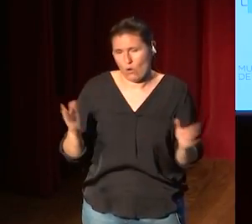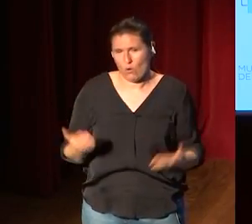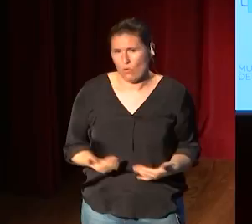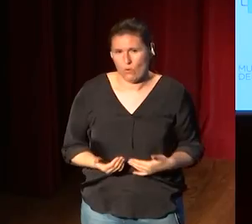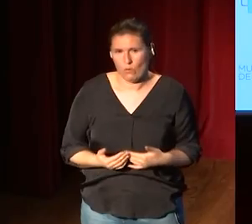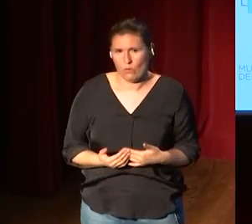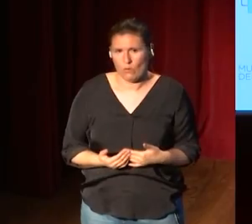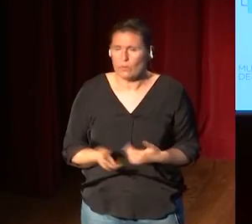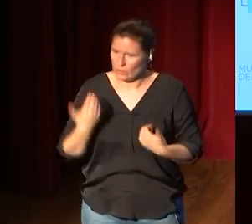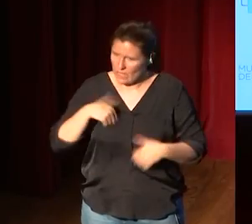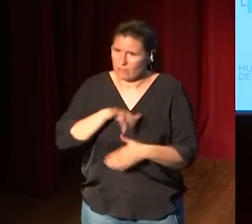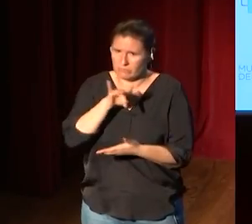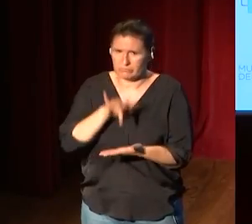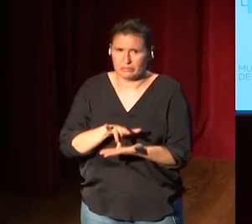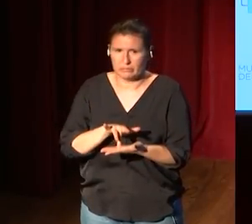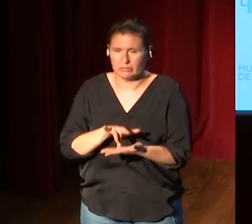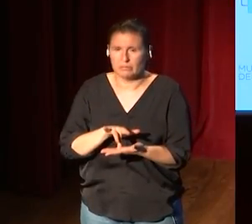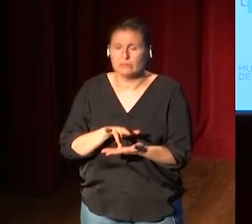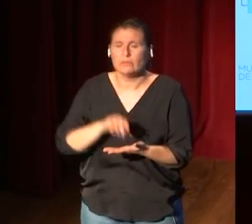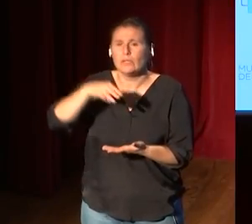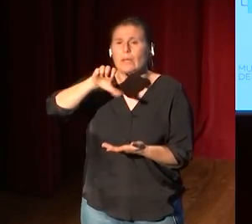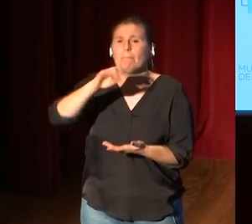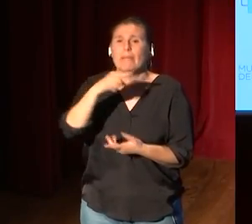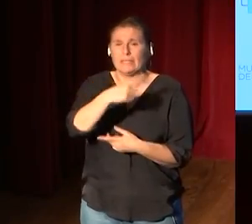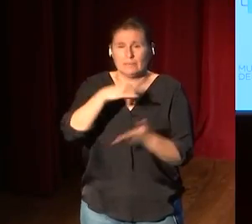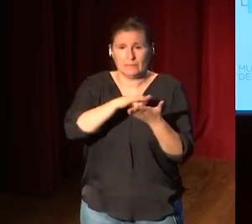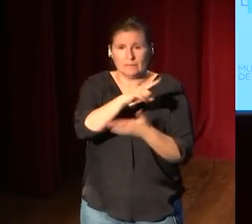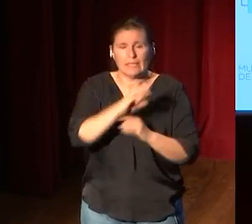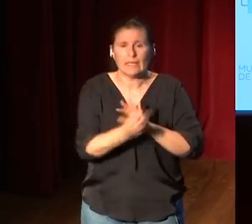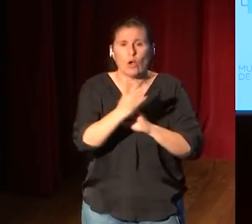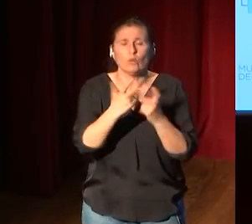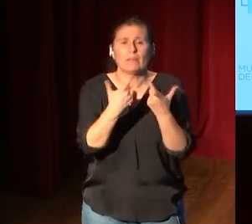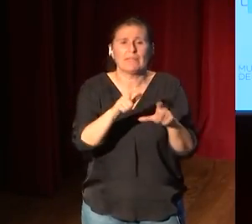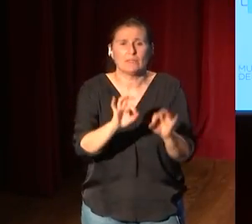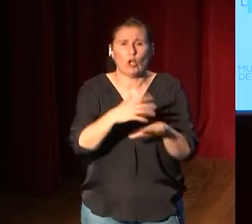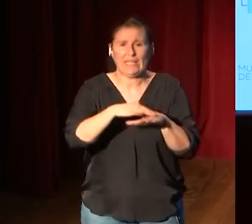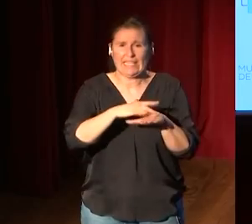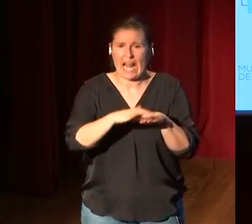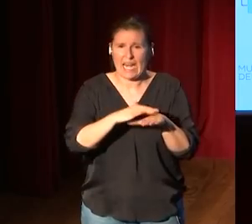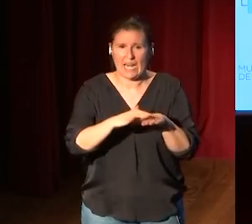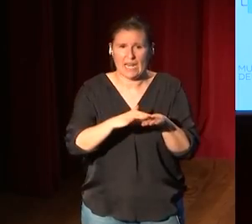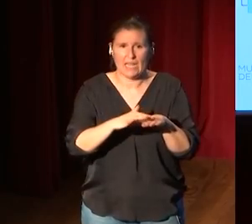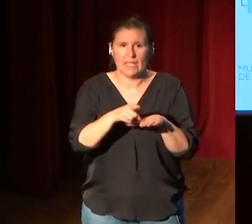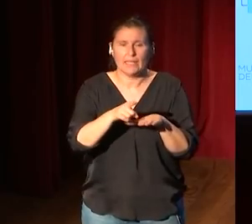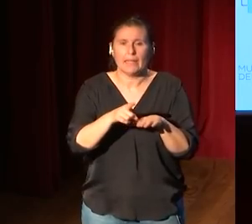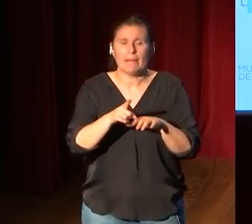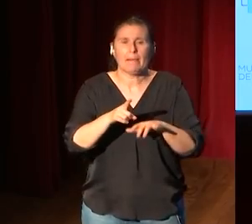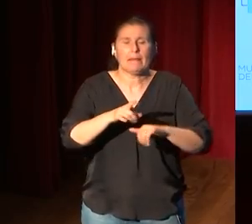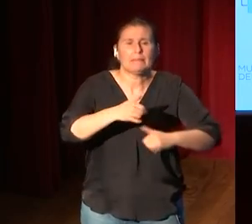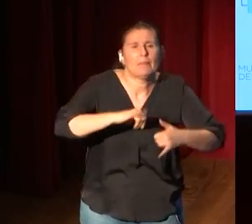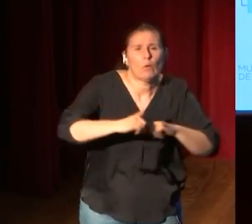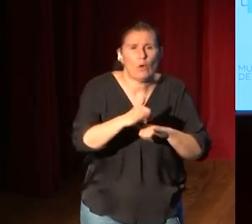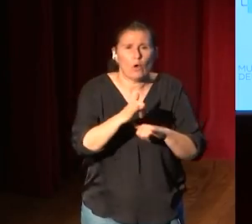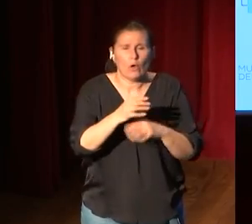porque esto ha pasado es decir el Metropolitan creó un departamento digital que especuló hizo una